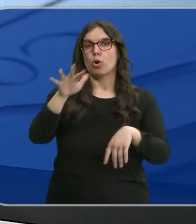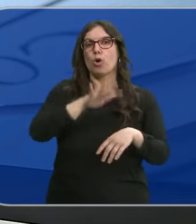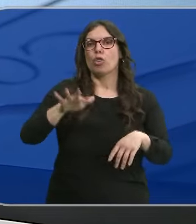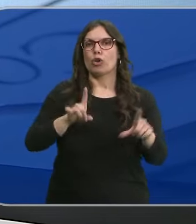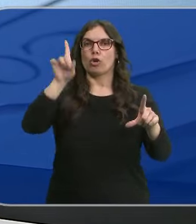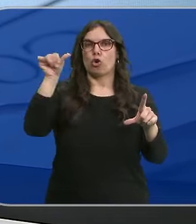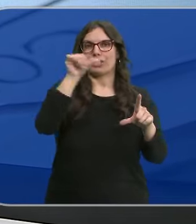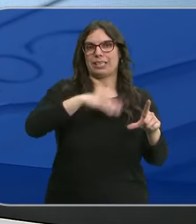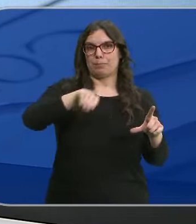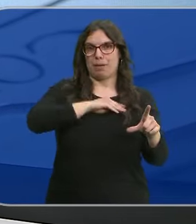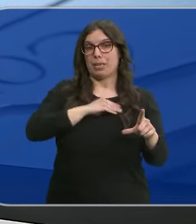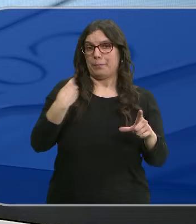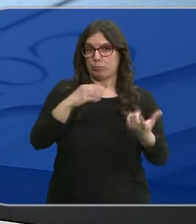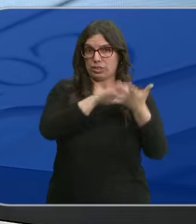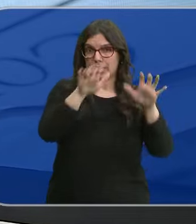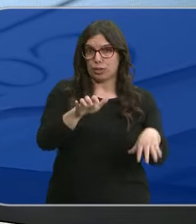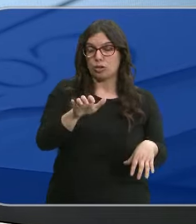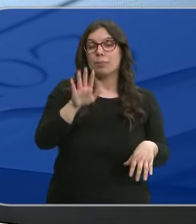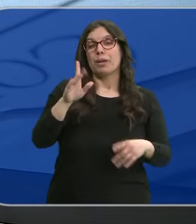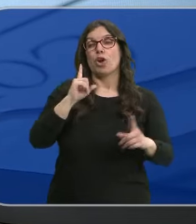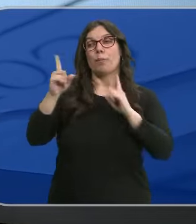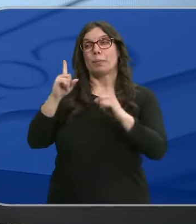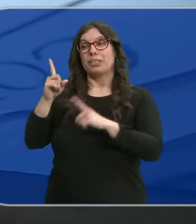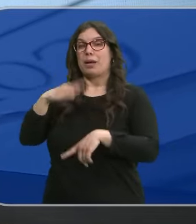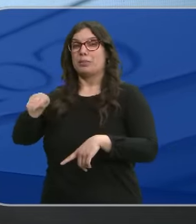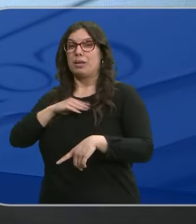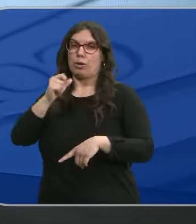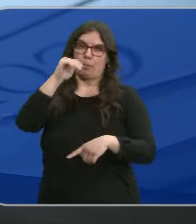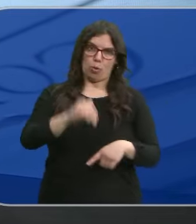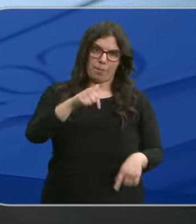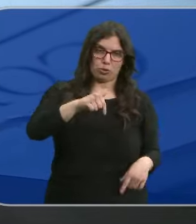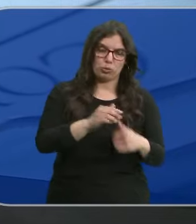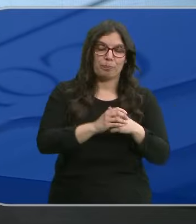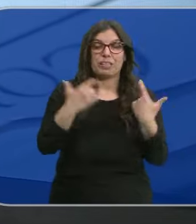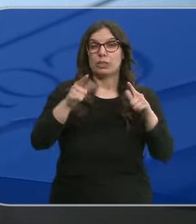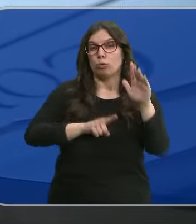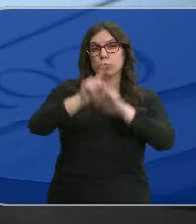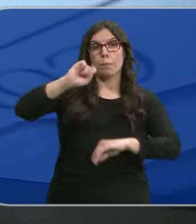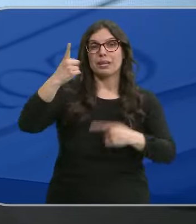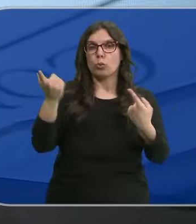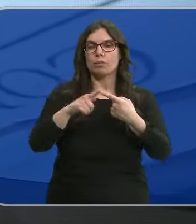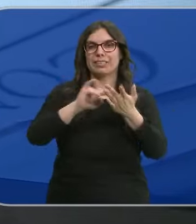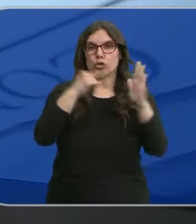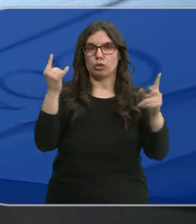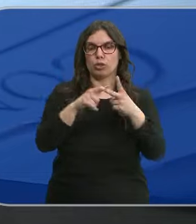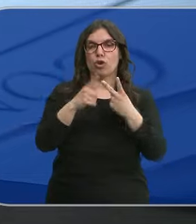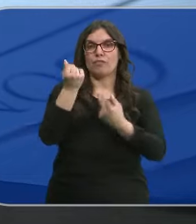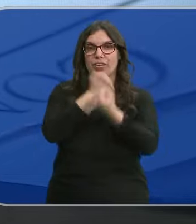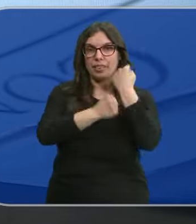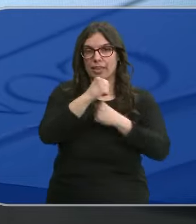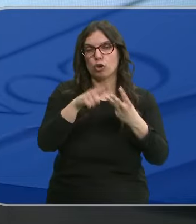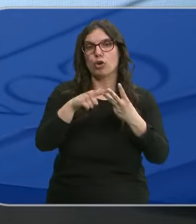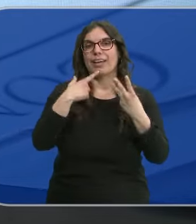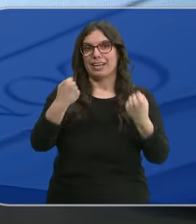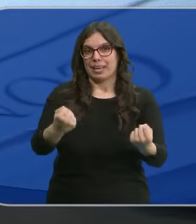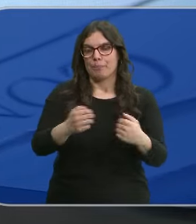Castilla y León, pero lo hará en menor medida que las expectativas a nivel nacional. Los sectores que esperan mayor crecimiento son el tecnológico, el financiero